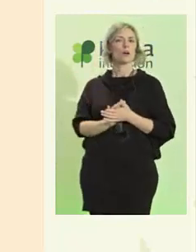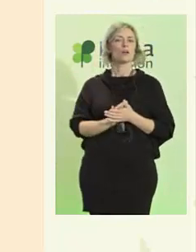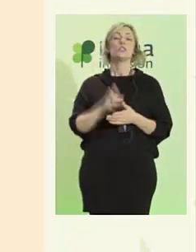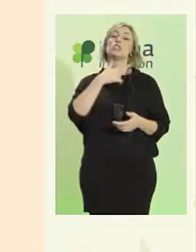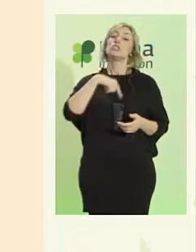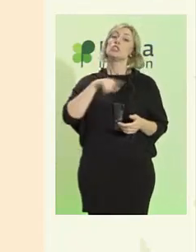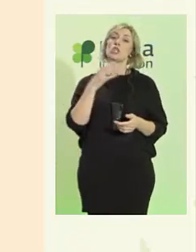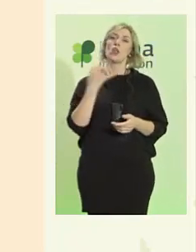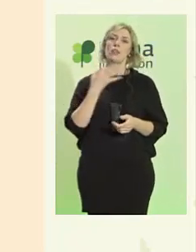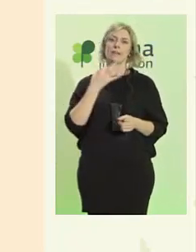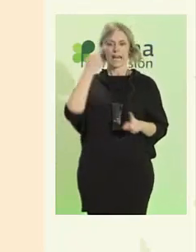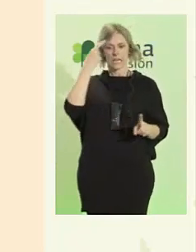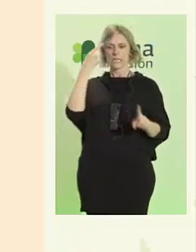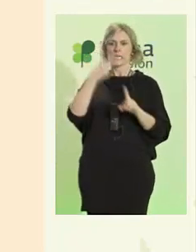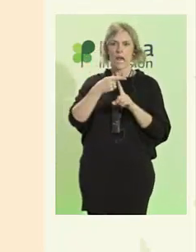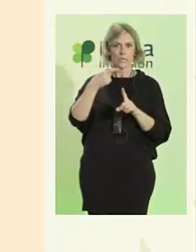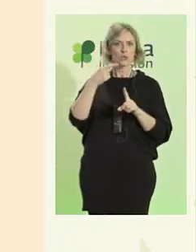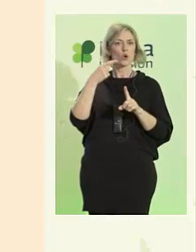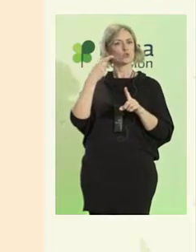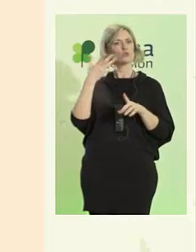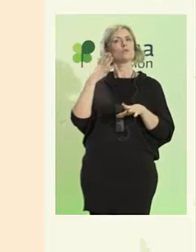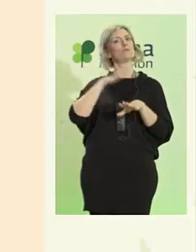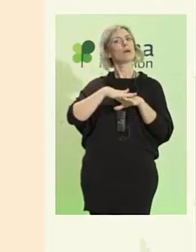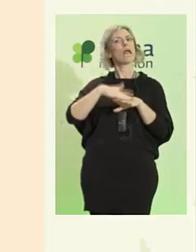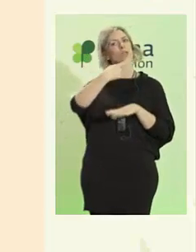retarnos a nosotros mismos.